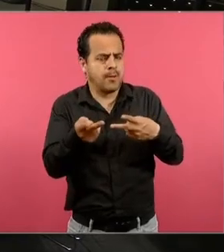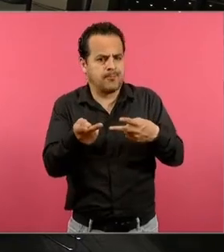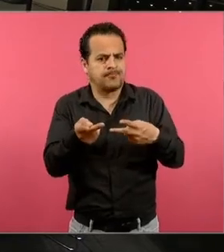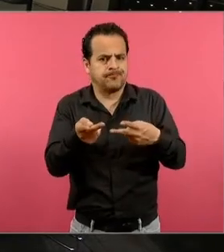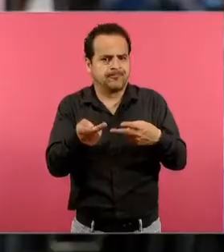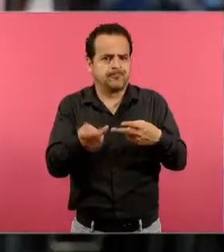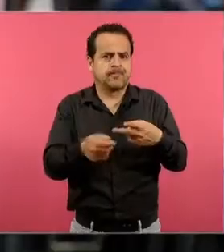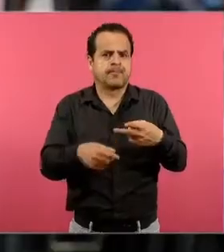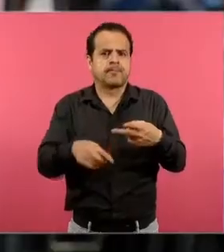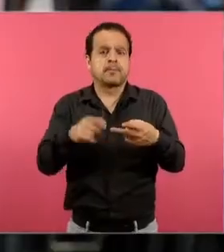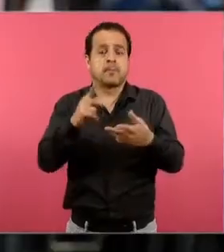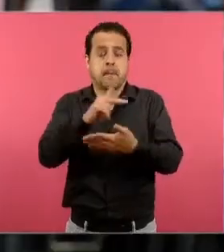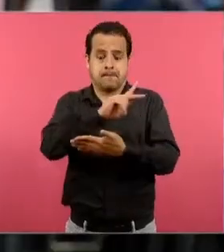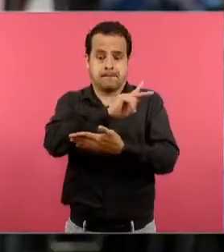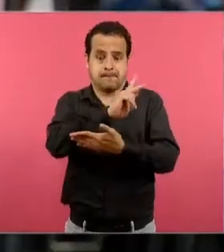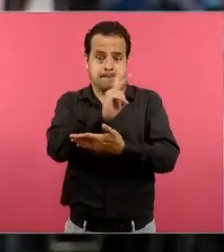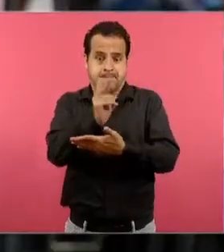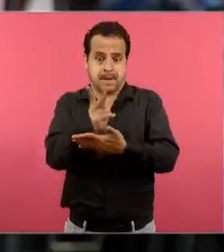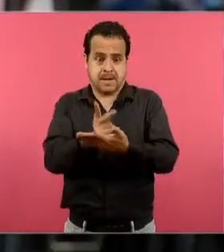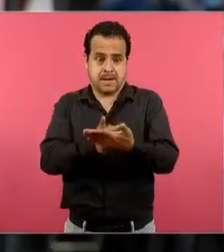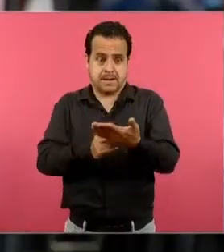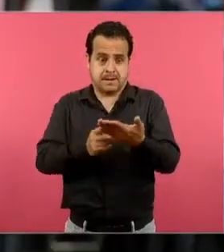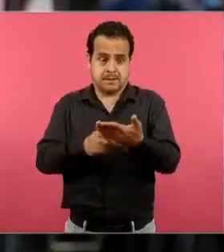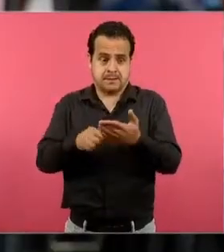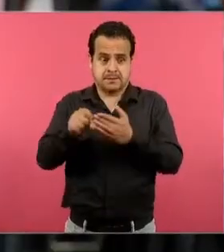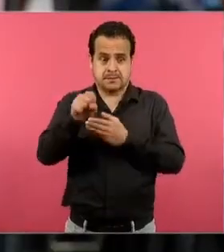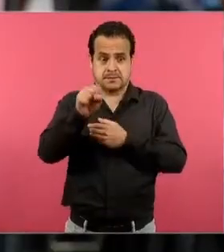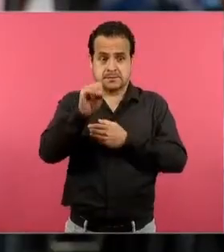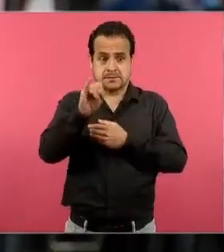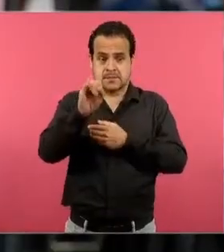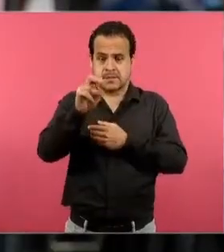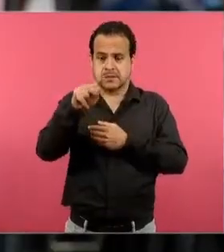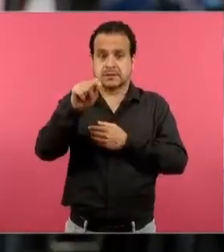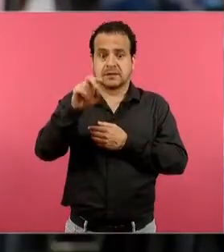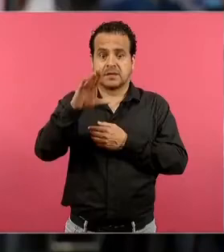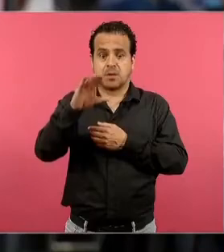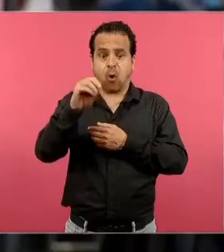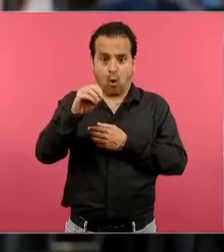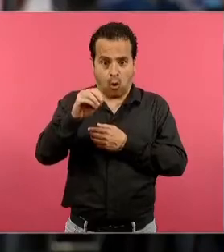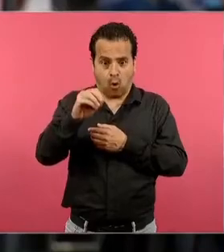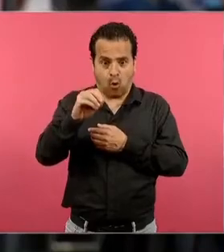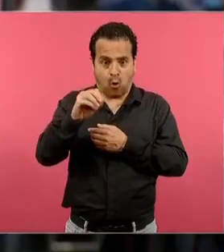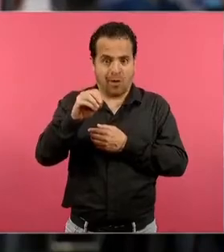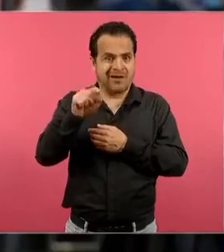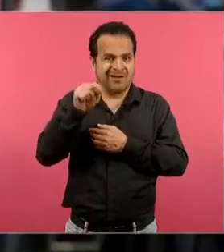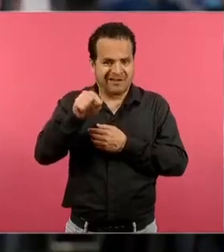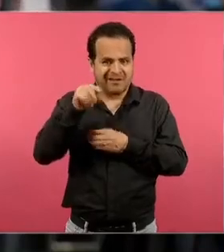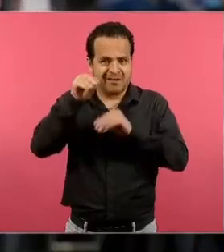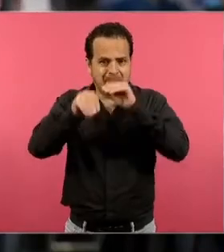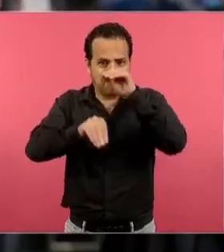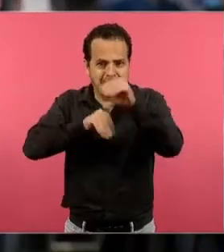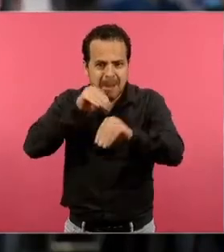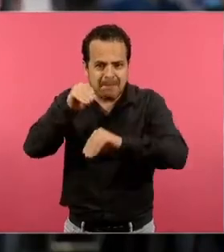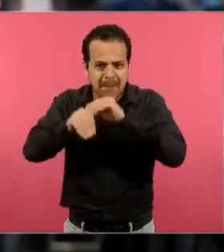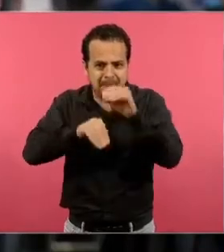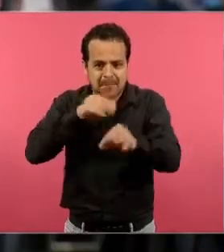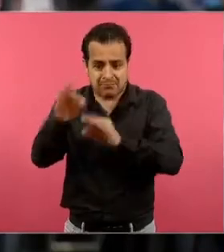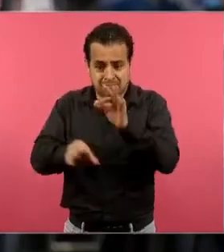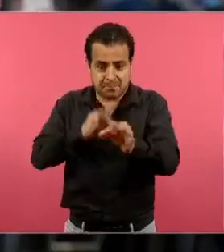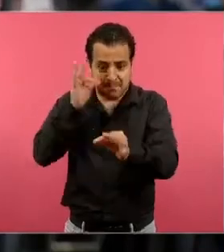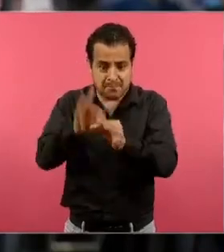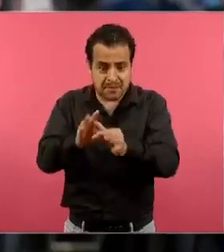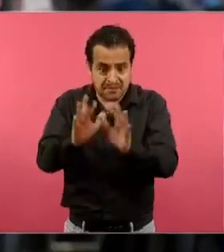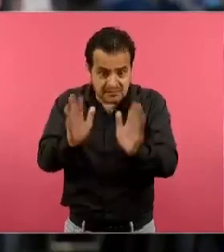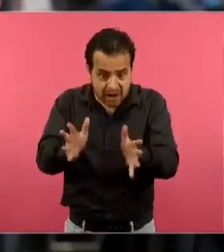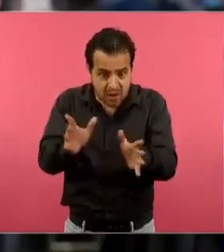sintéticos, si nos pudiera decir cuándo fueron terminados, si es que ya están terminados, porque no